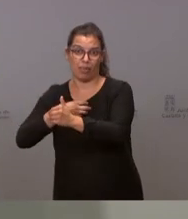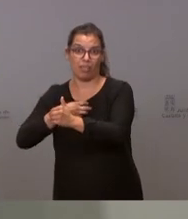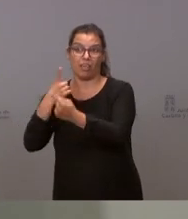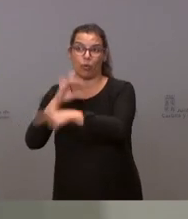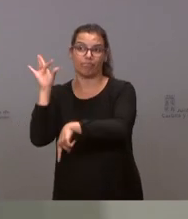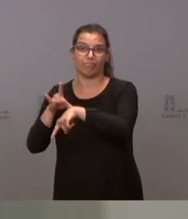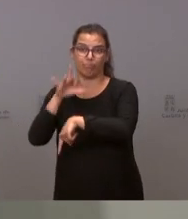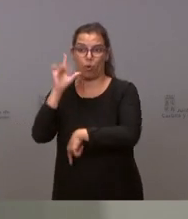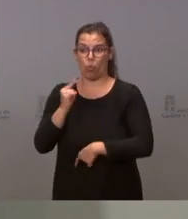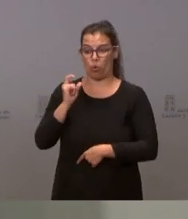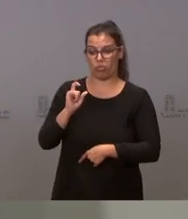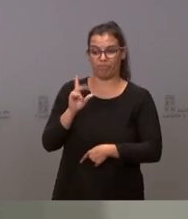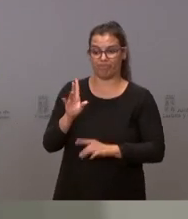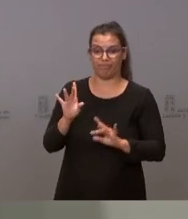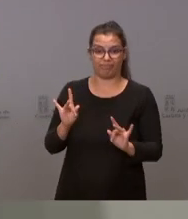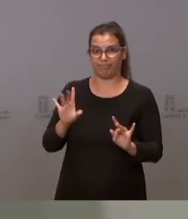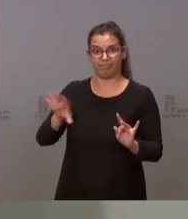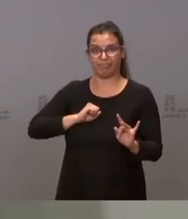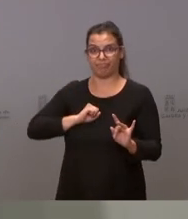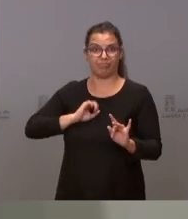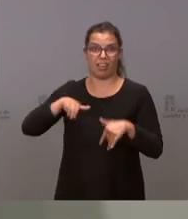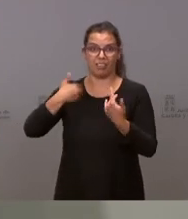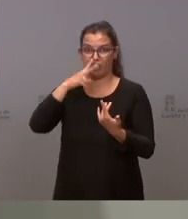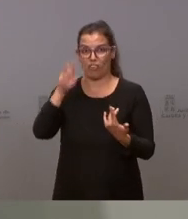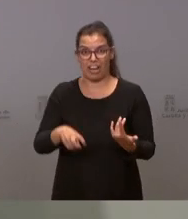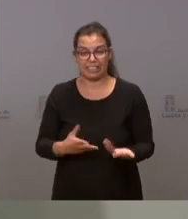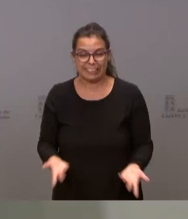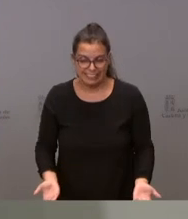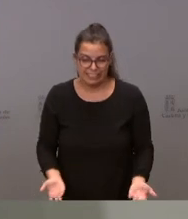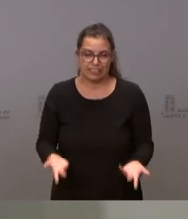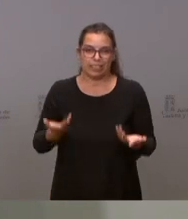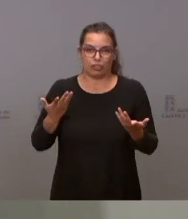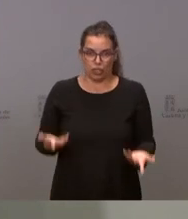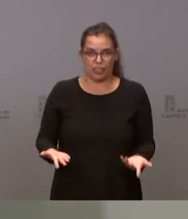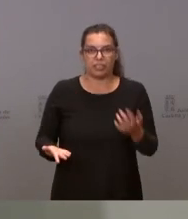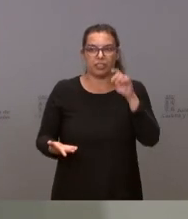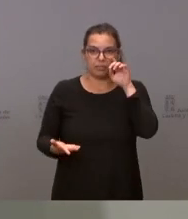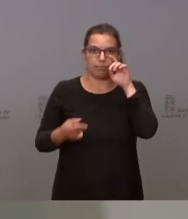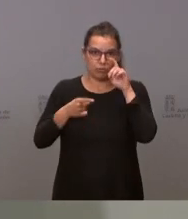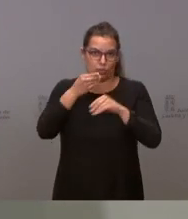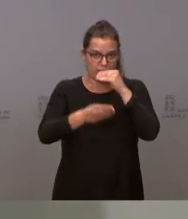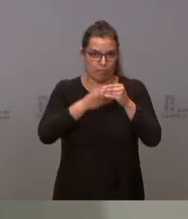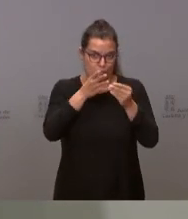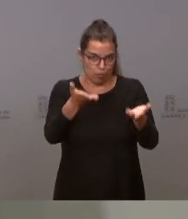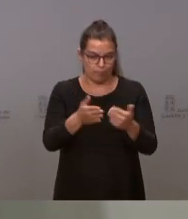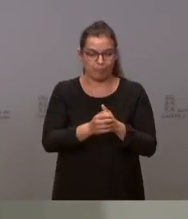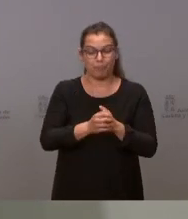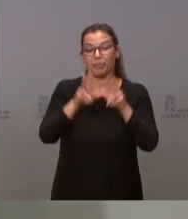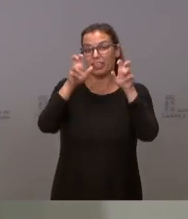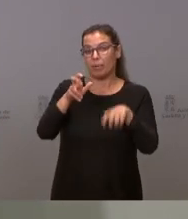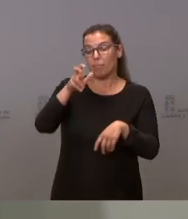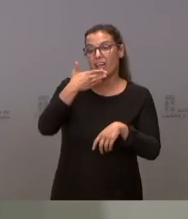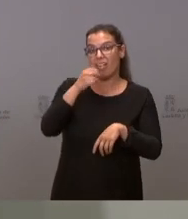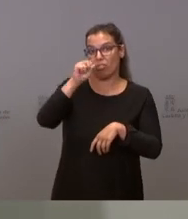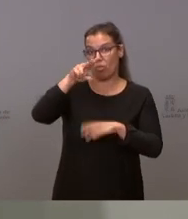porque están con una sola dosis con lo cual has tirado la dosis por tanto esto es lo que vamos a hacer sobre los menores en principio no